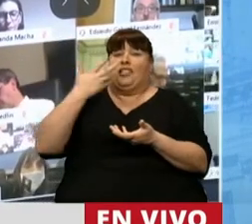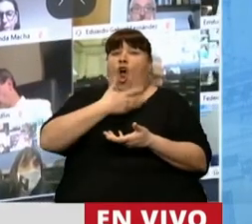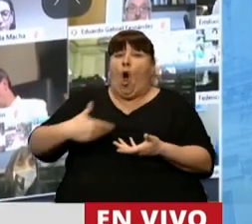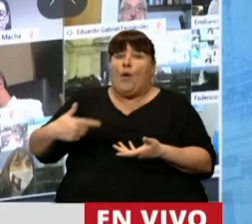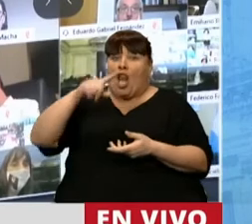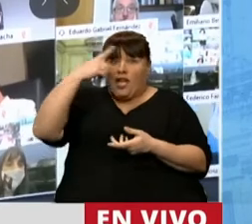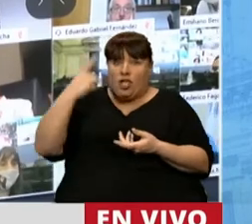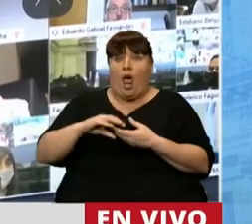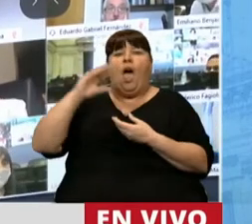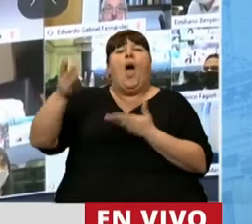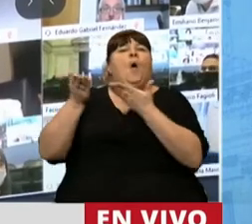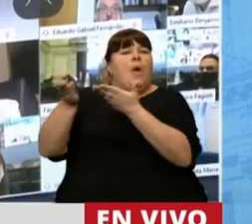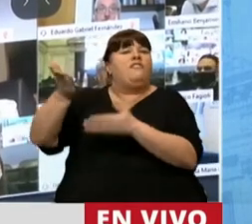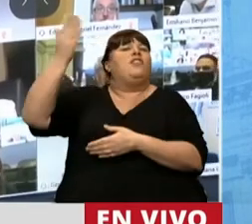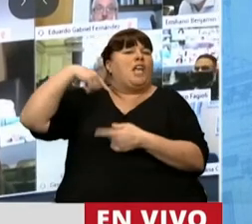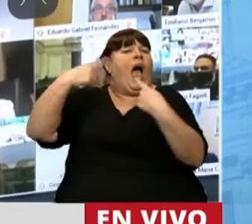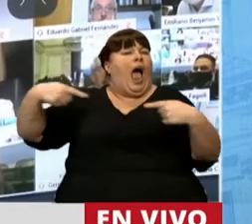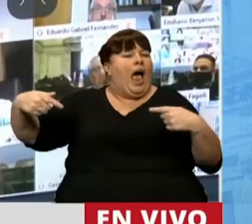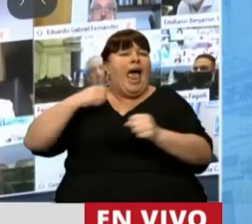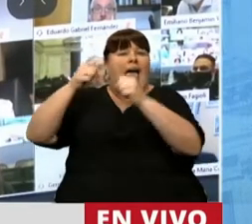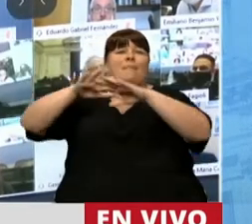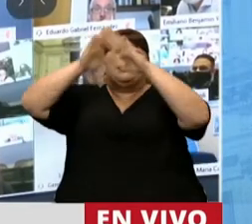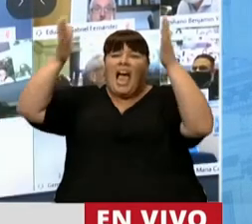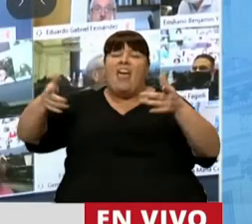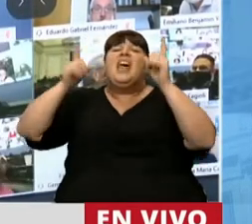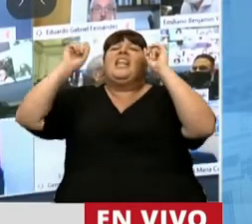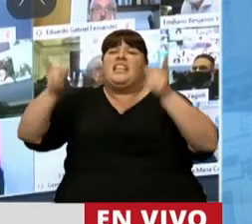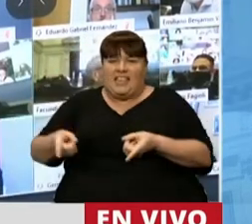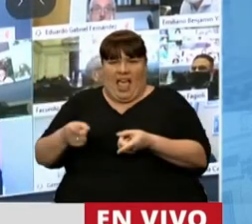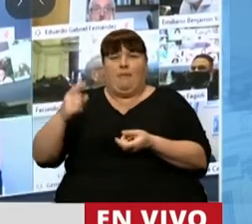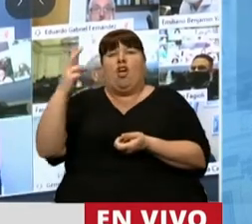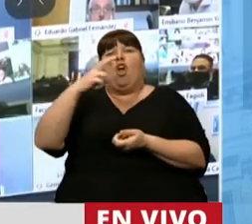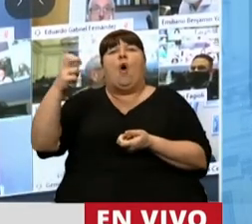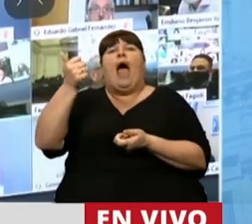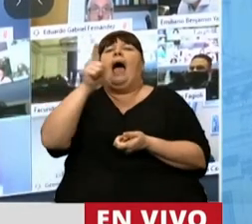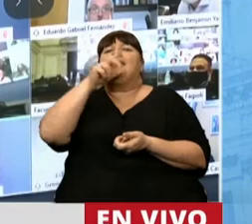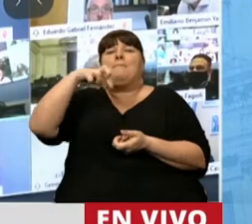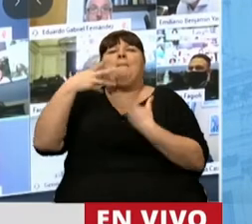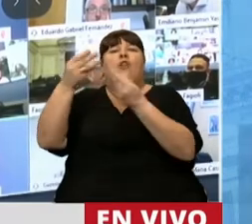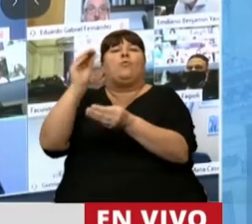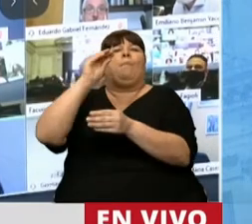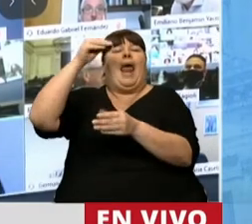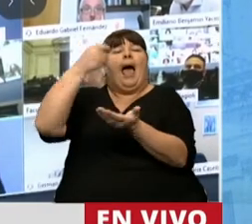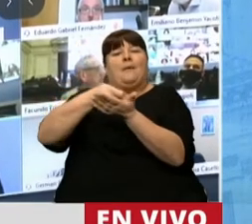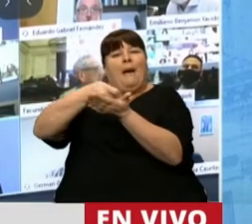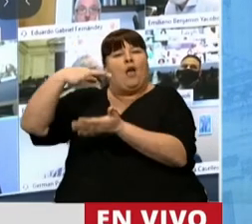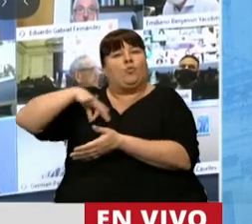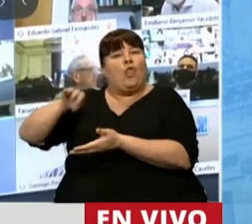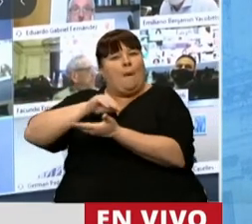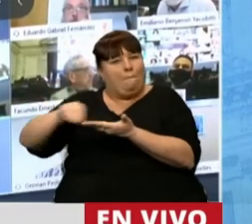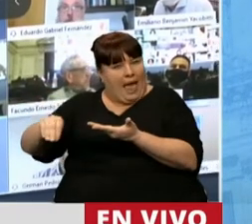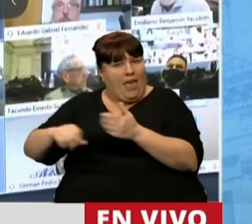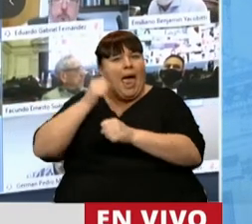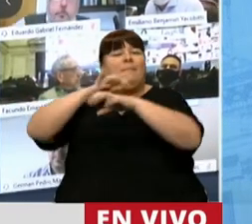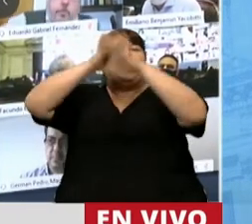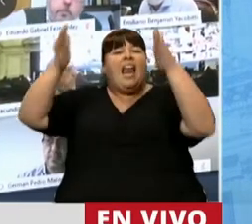gobierno nacional otros beneficios. Las grandes empresas también cobraron el ATP para sus trabajadores. Las grandes empresas